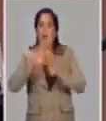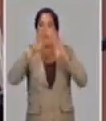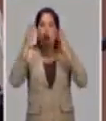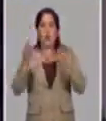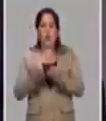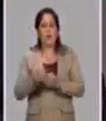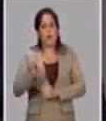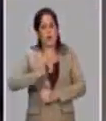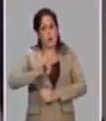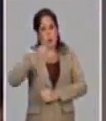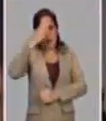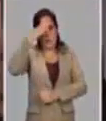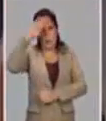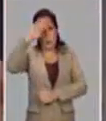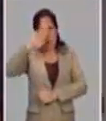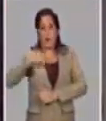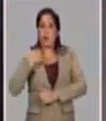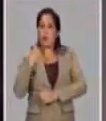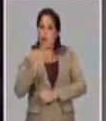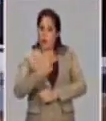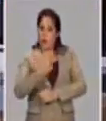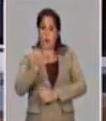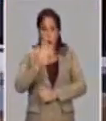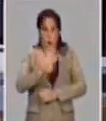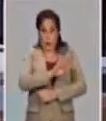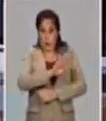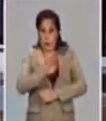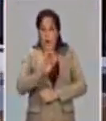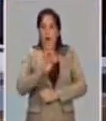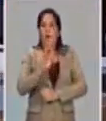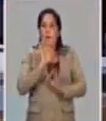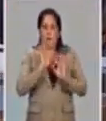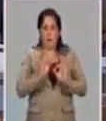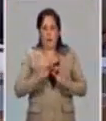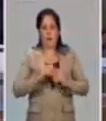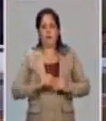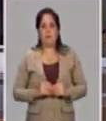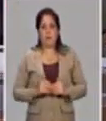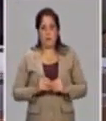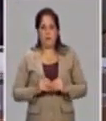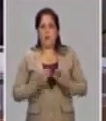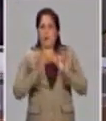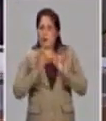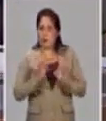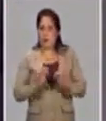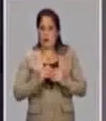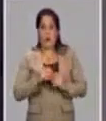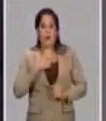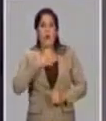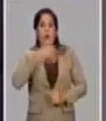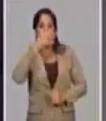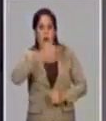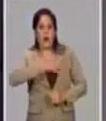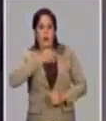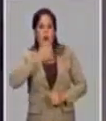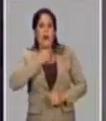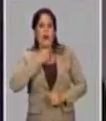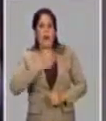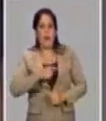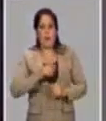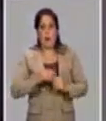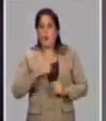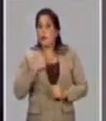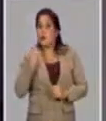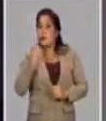llegado a la aplicación. se hizo... O sea, hemos seguido... cuatro que ya están pasaron por esa misma dinámica. Y debo decir, sí,